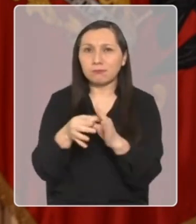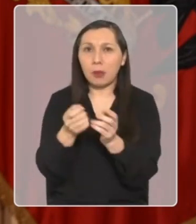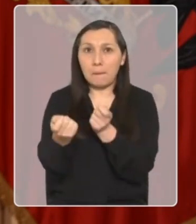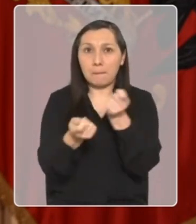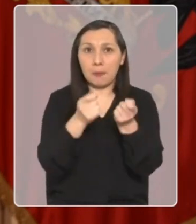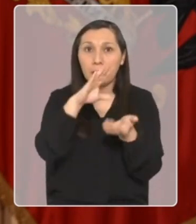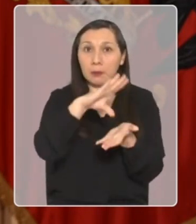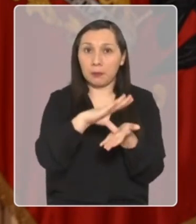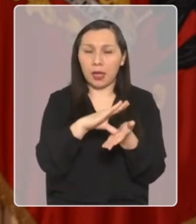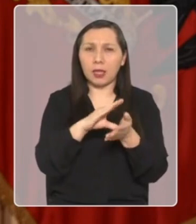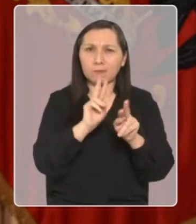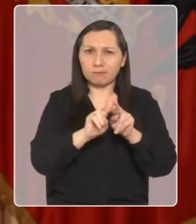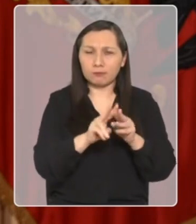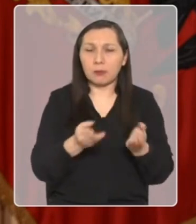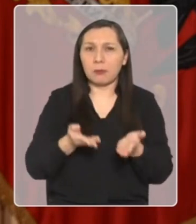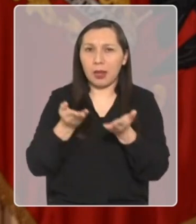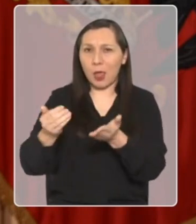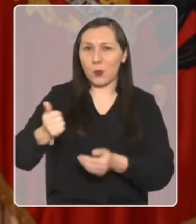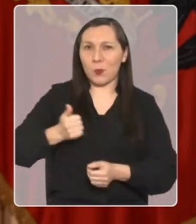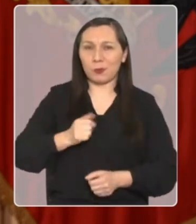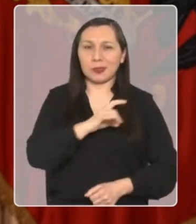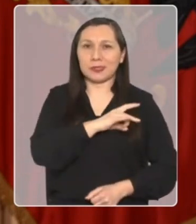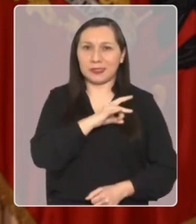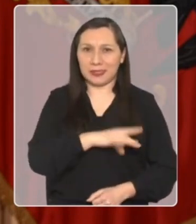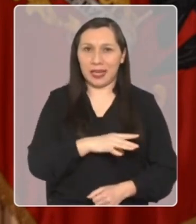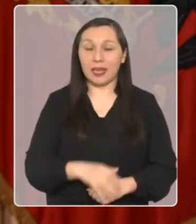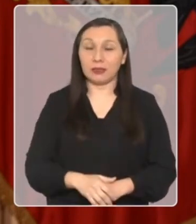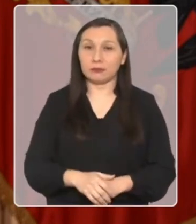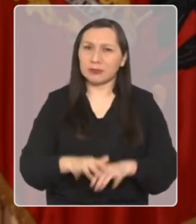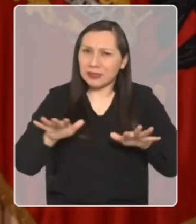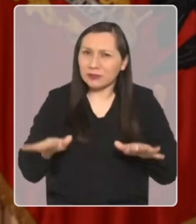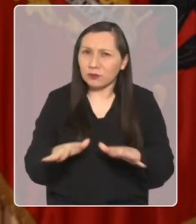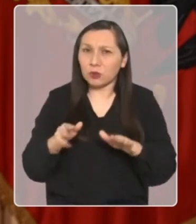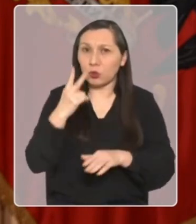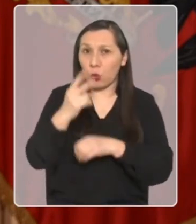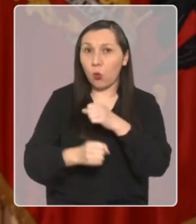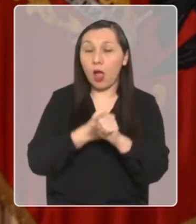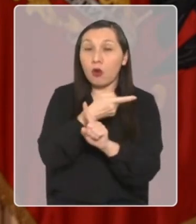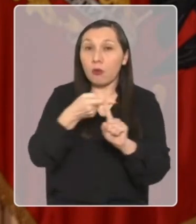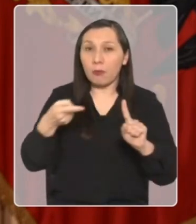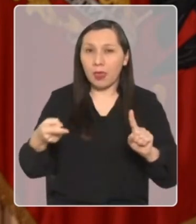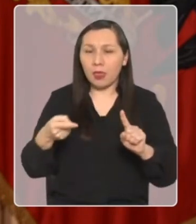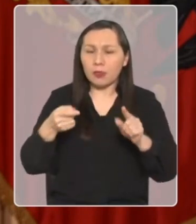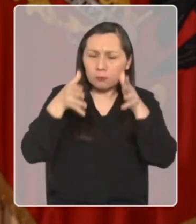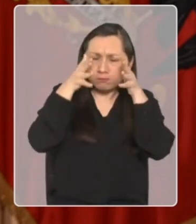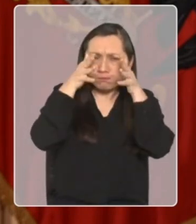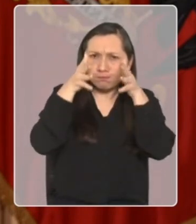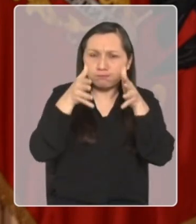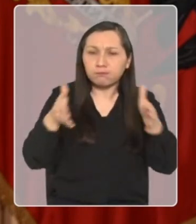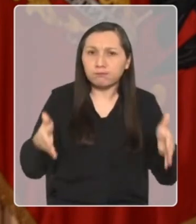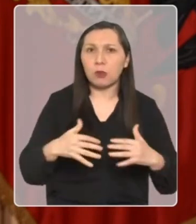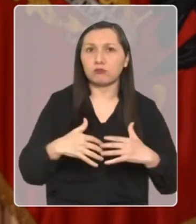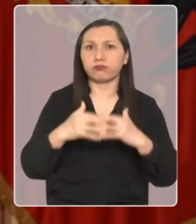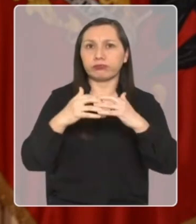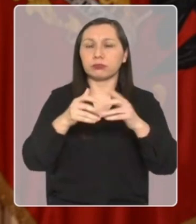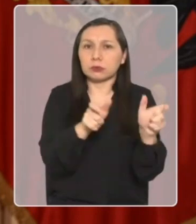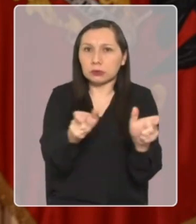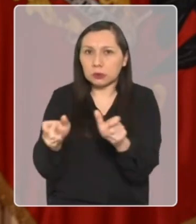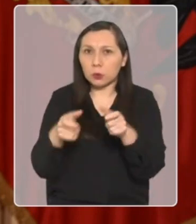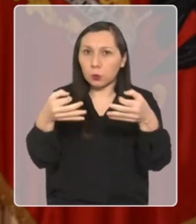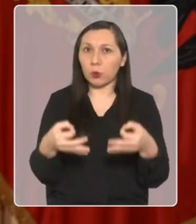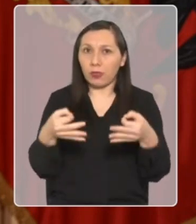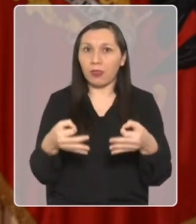de un presupuesto hecho para cumplir con Chile. Nuestro esfuerzo en estos dos años y medio han estado puestos en fortalecer la seguridad,